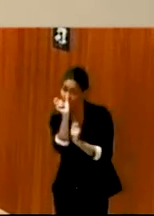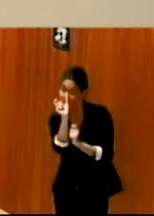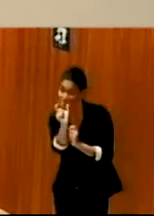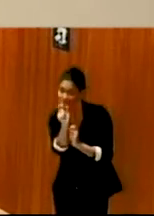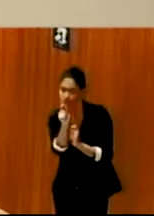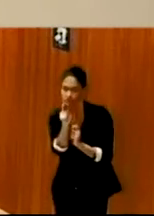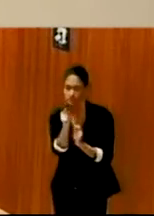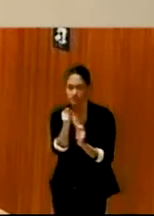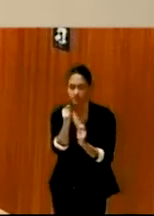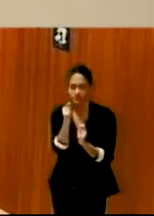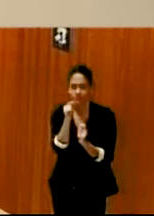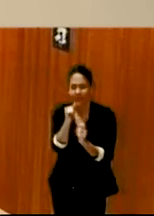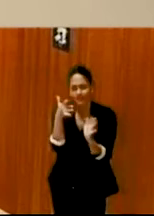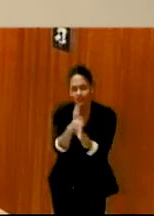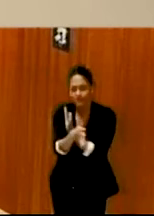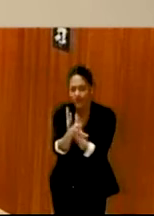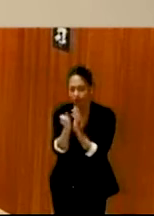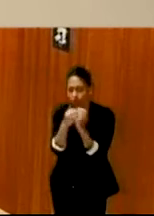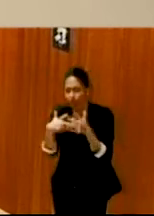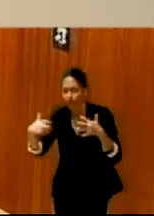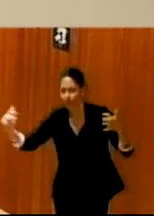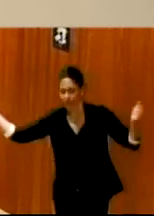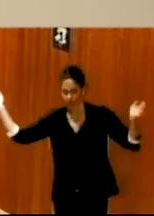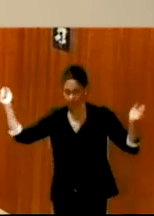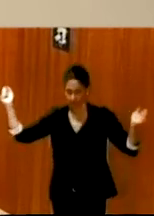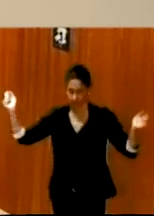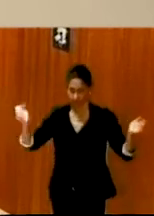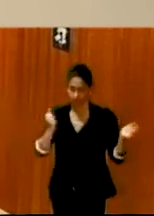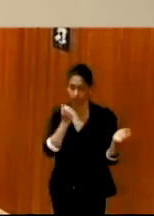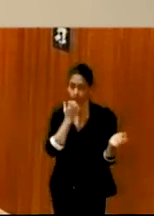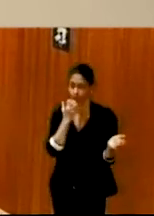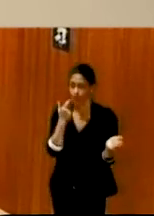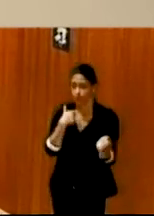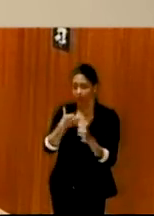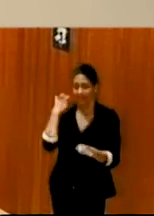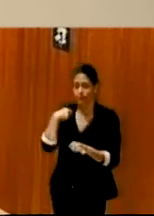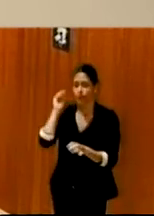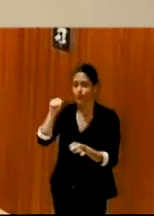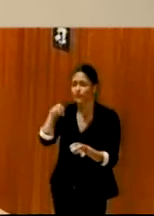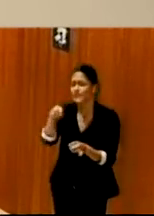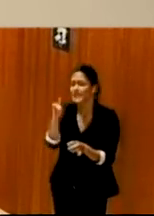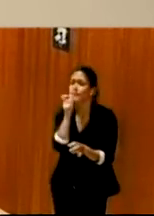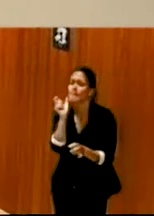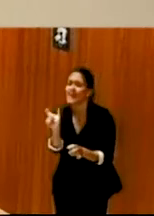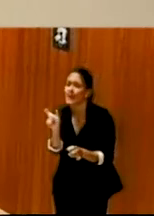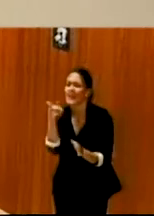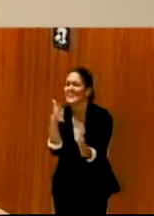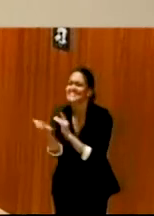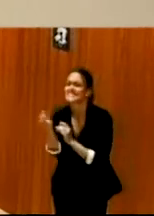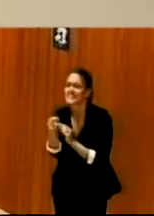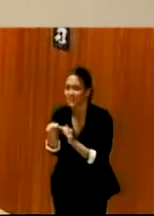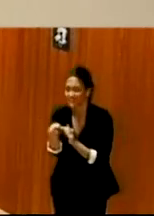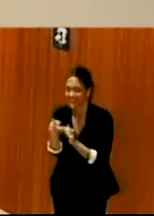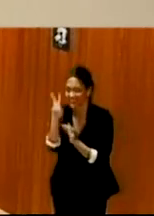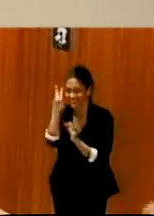visto, cada vez que a alguien le preguntas qué significa para ti una de estas palabras, aunque más o menos vas